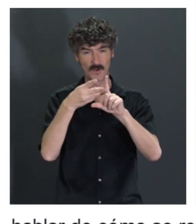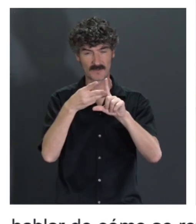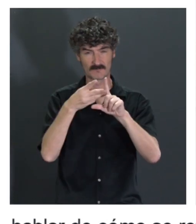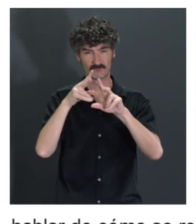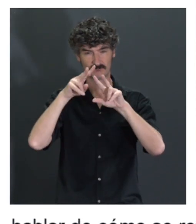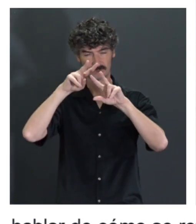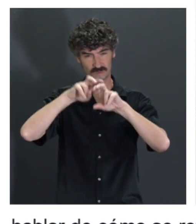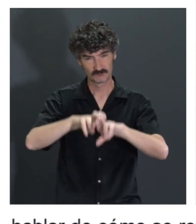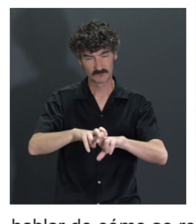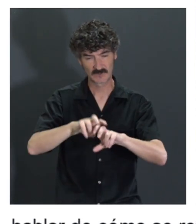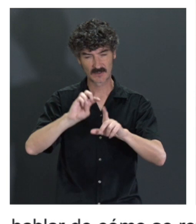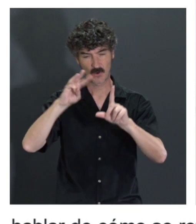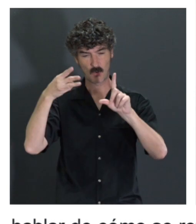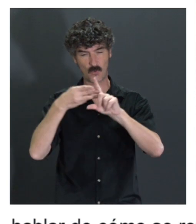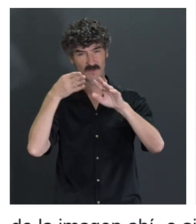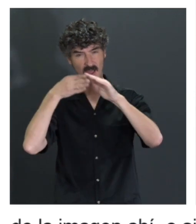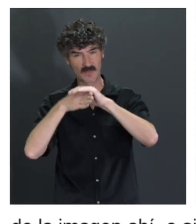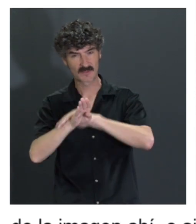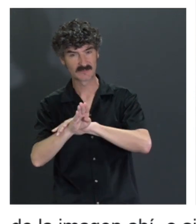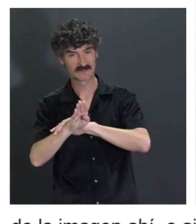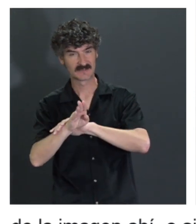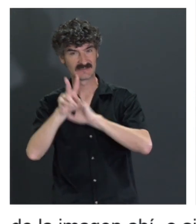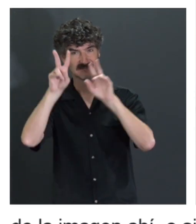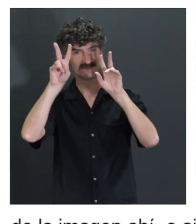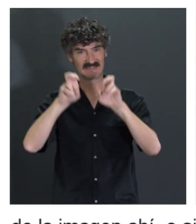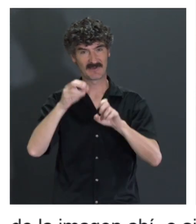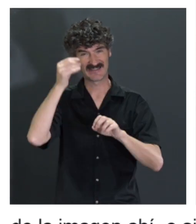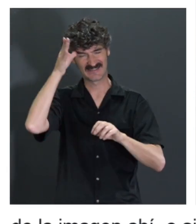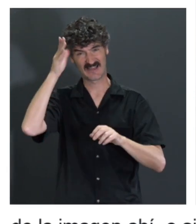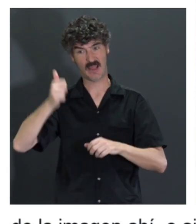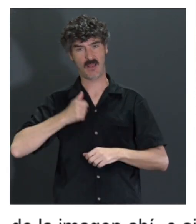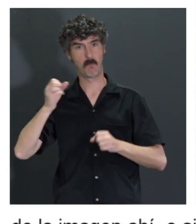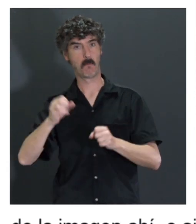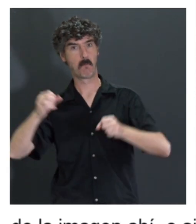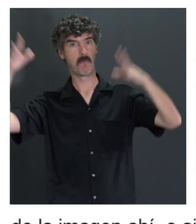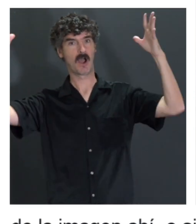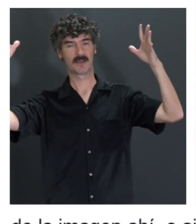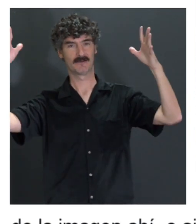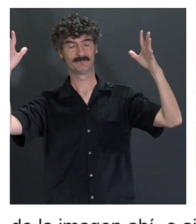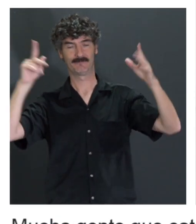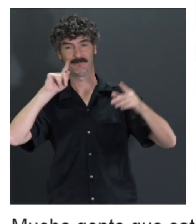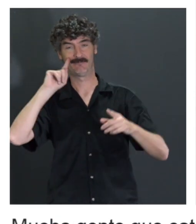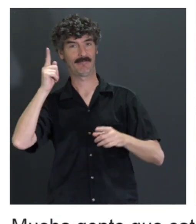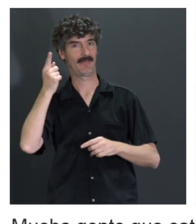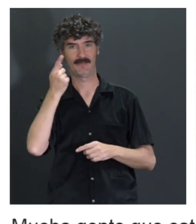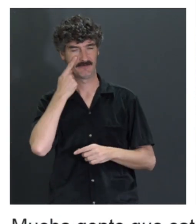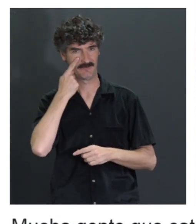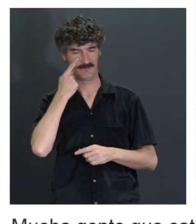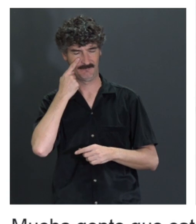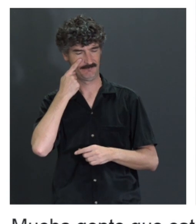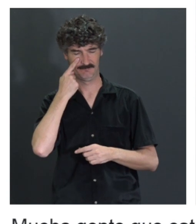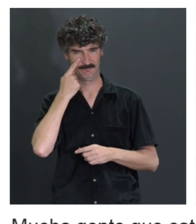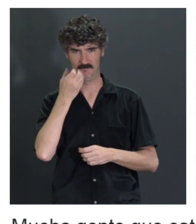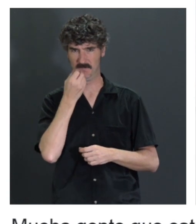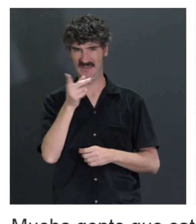y piensa que esa web es accesible gracias a la magia de esa supuesta inteligencia artificial realmente se encuentra una experiencia desastrosa